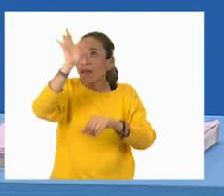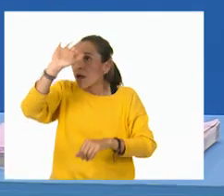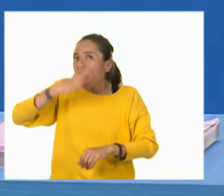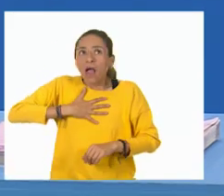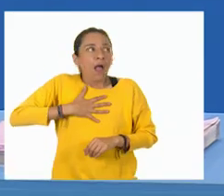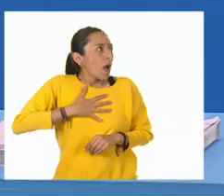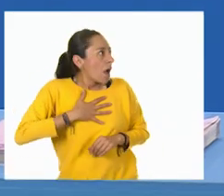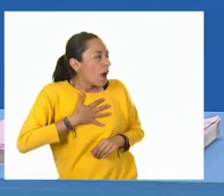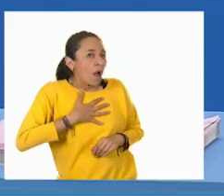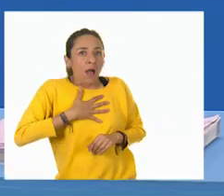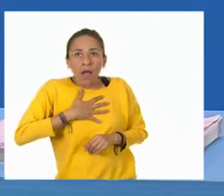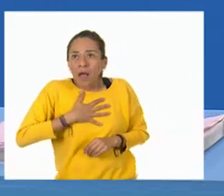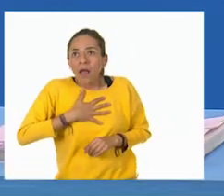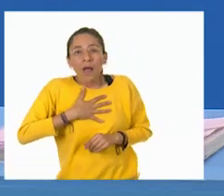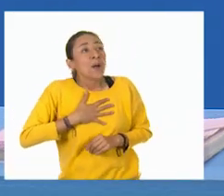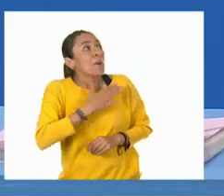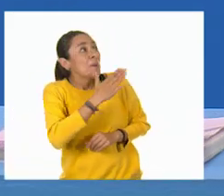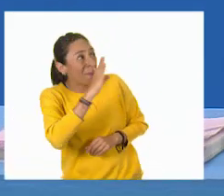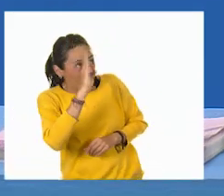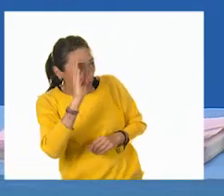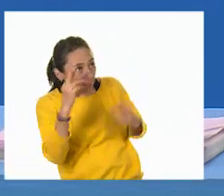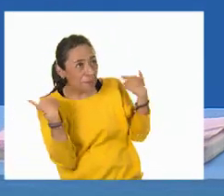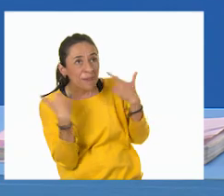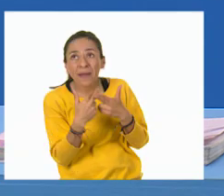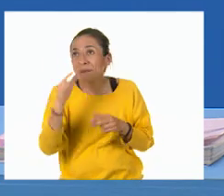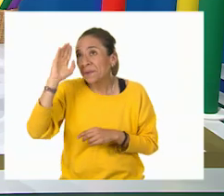¡Hola, profesor! ¡Hola, Jenny!